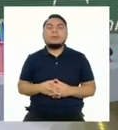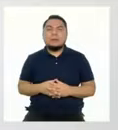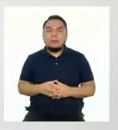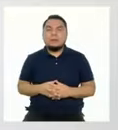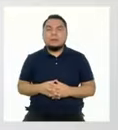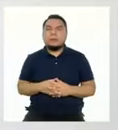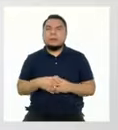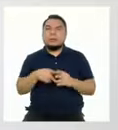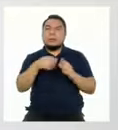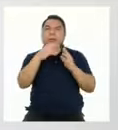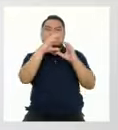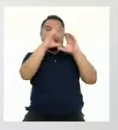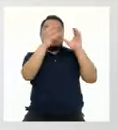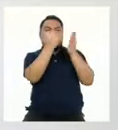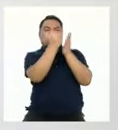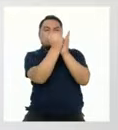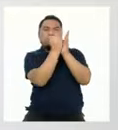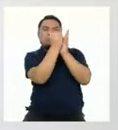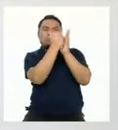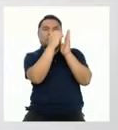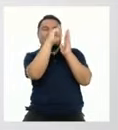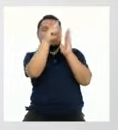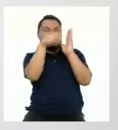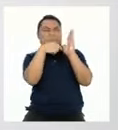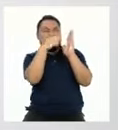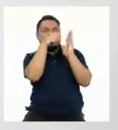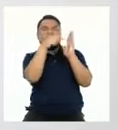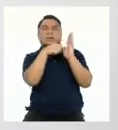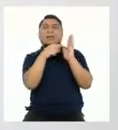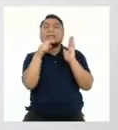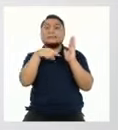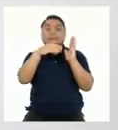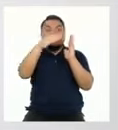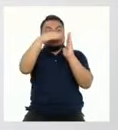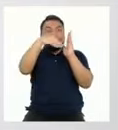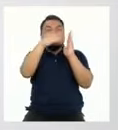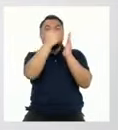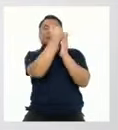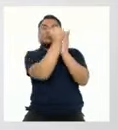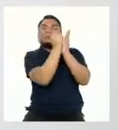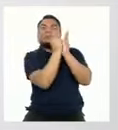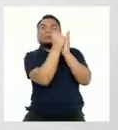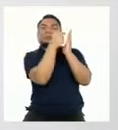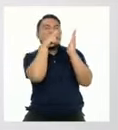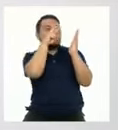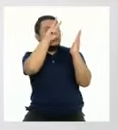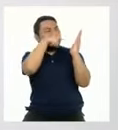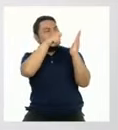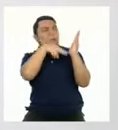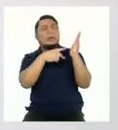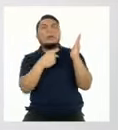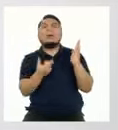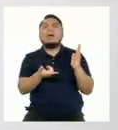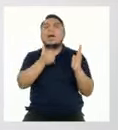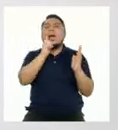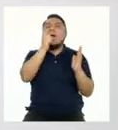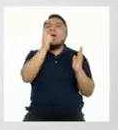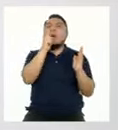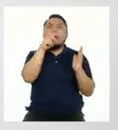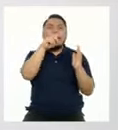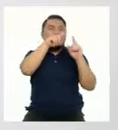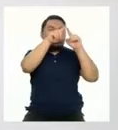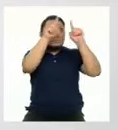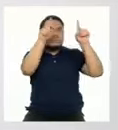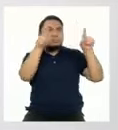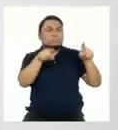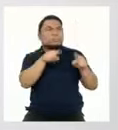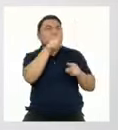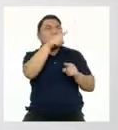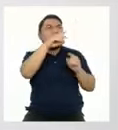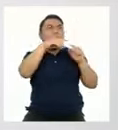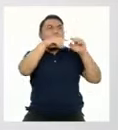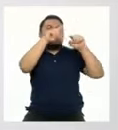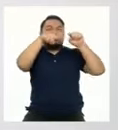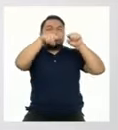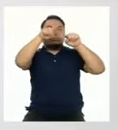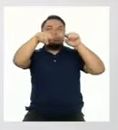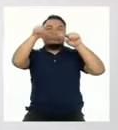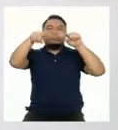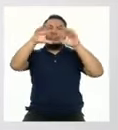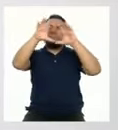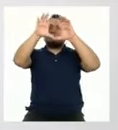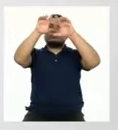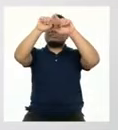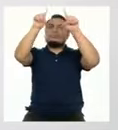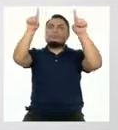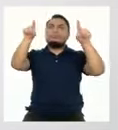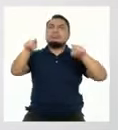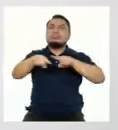Medidores. Así es, el medidor te permite llevar el control de tu consumo de agua potable, mide el consumo del agua